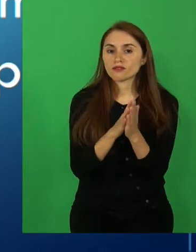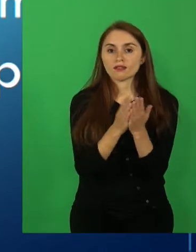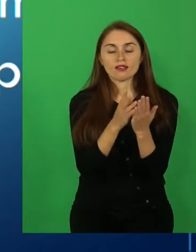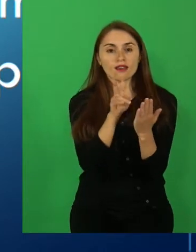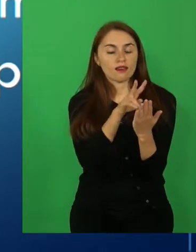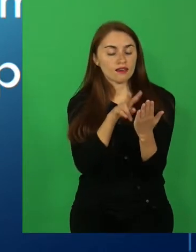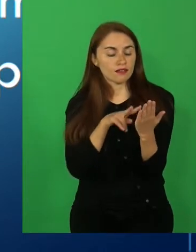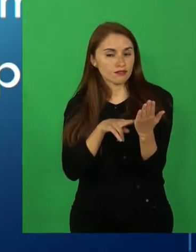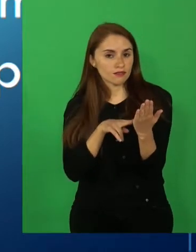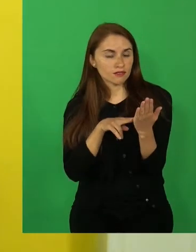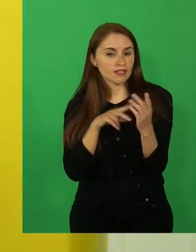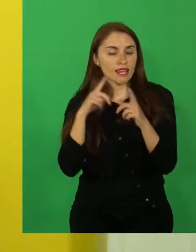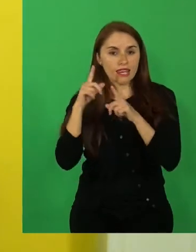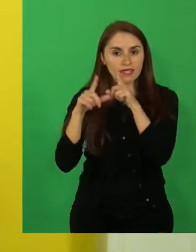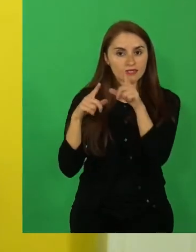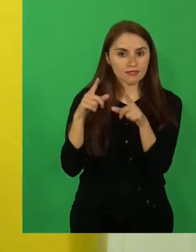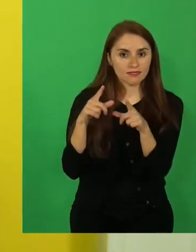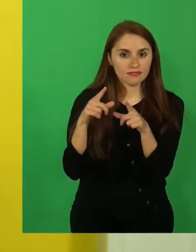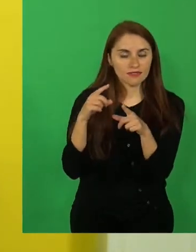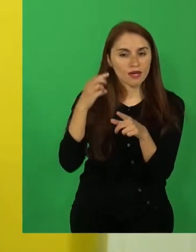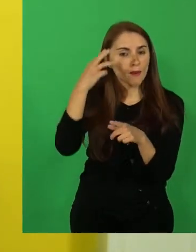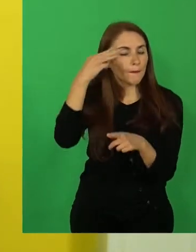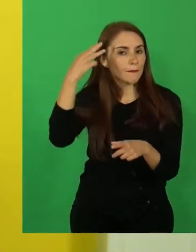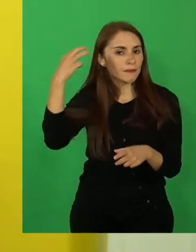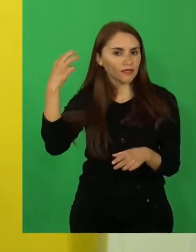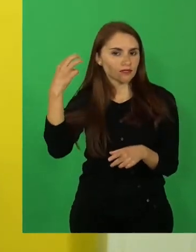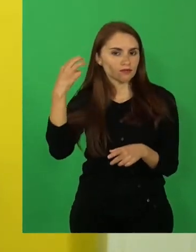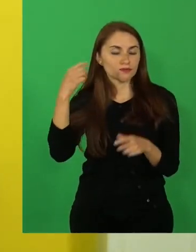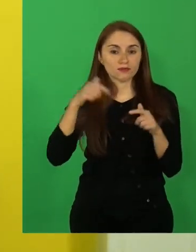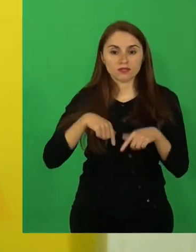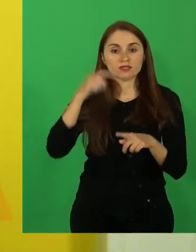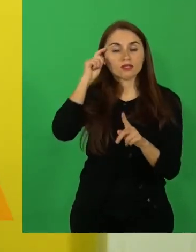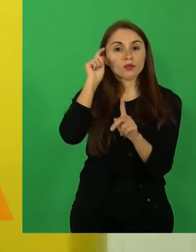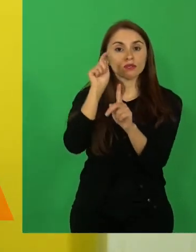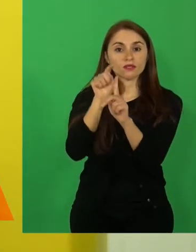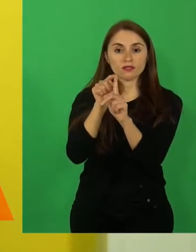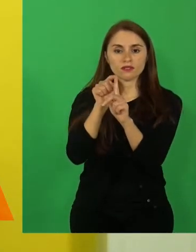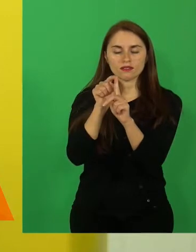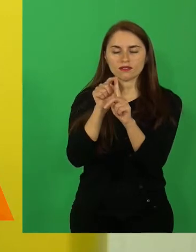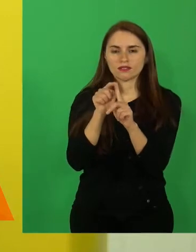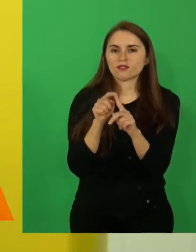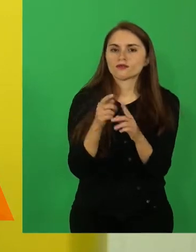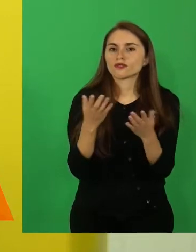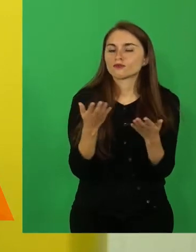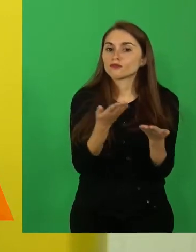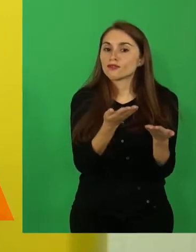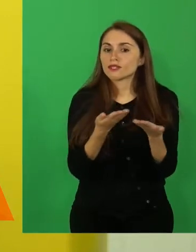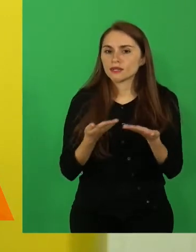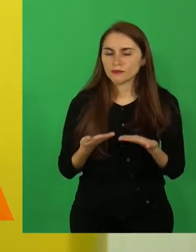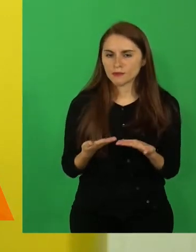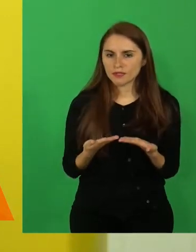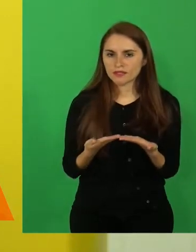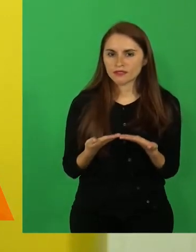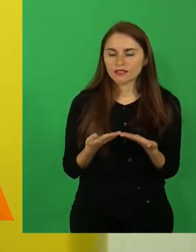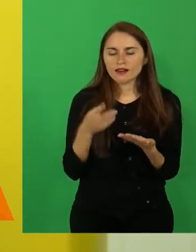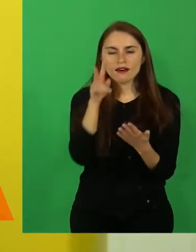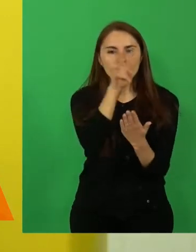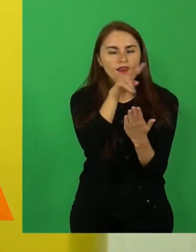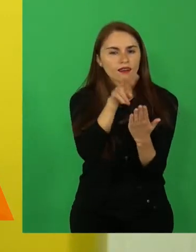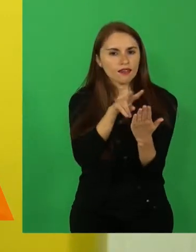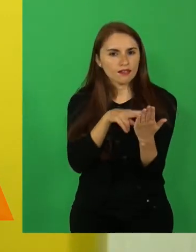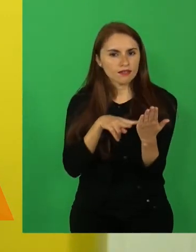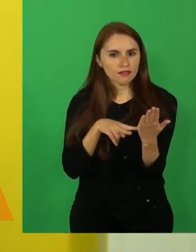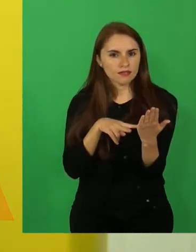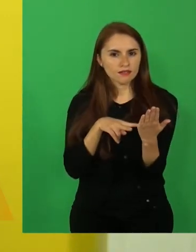y mitos. ¿Qué quiere decir? Que este objetivo nos invita a leer